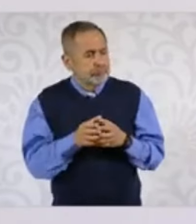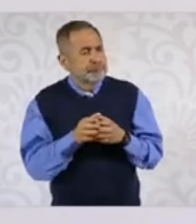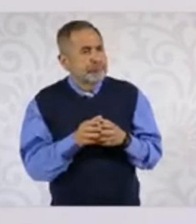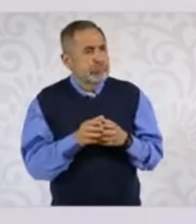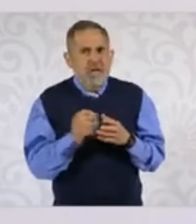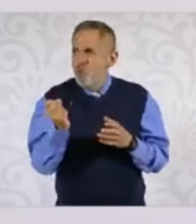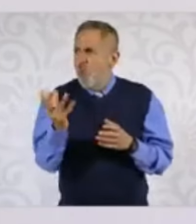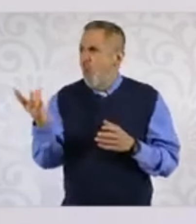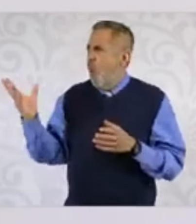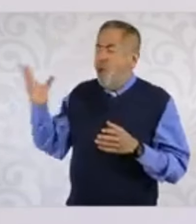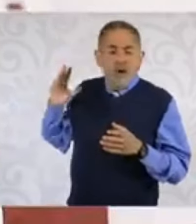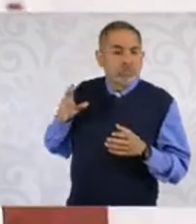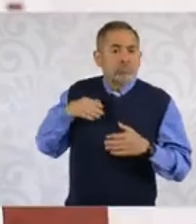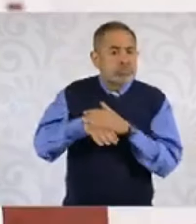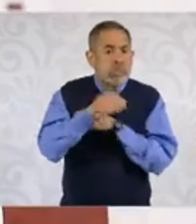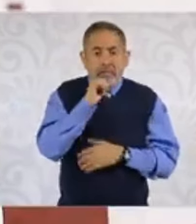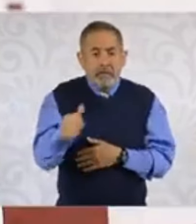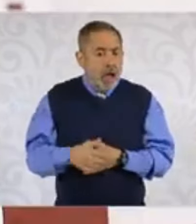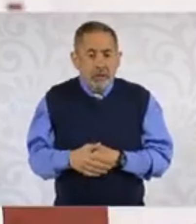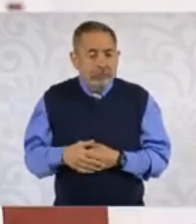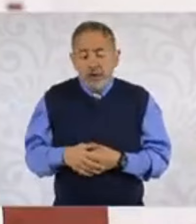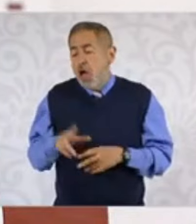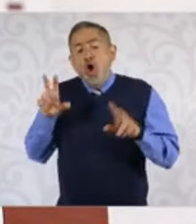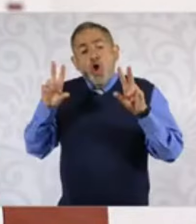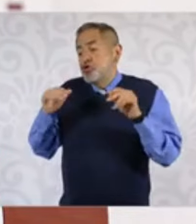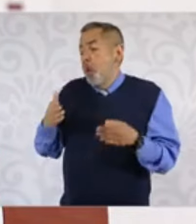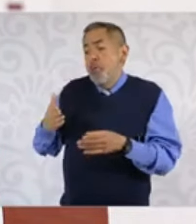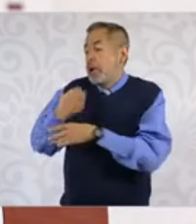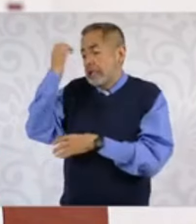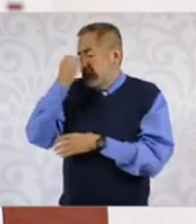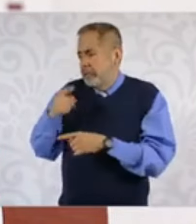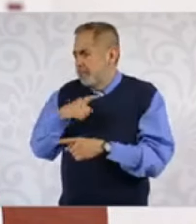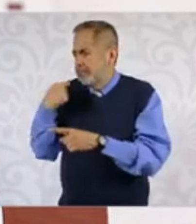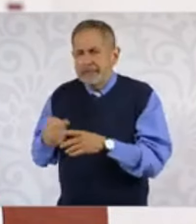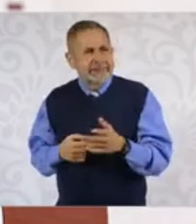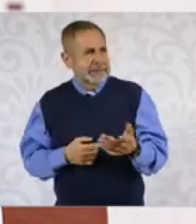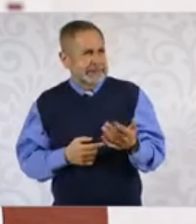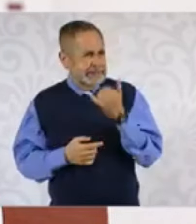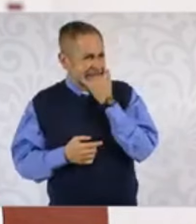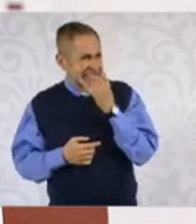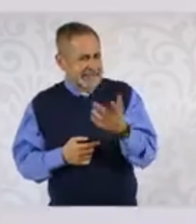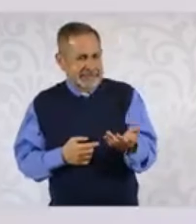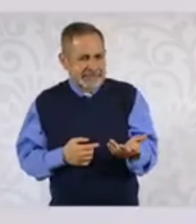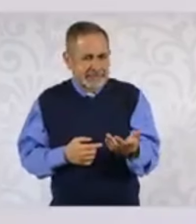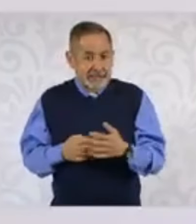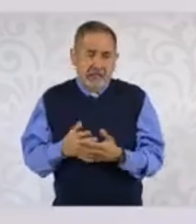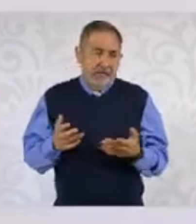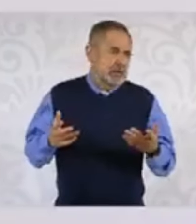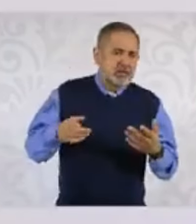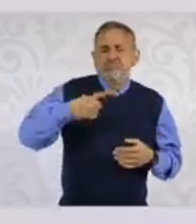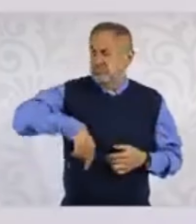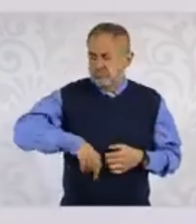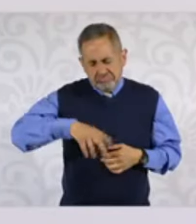cobrar su aguinaldo para el mes de noviembre y esto equivale a su mensualidad